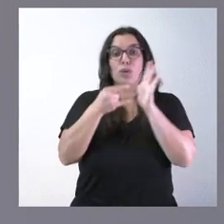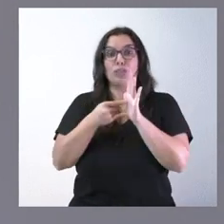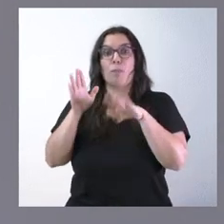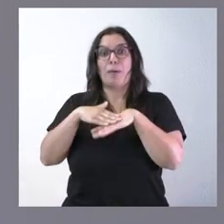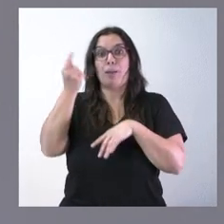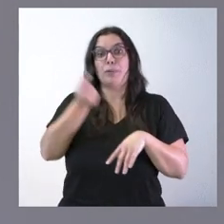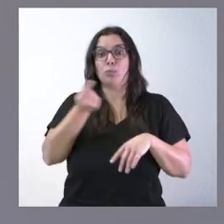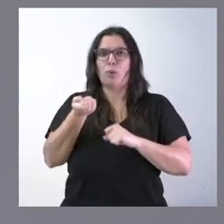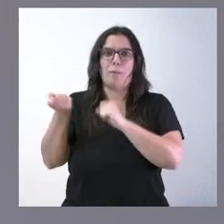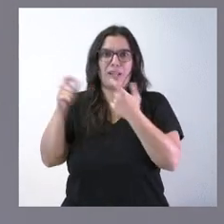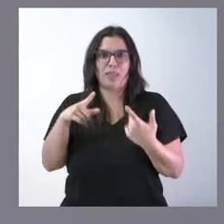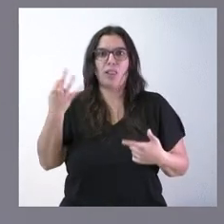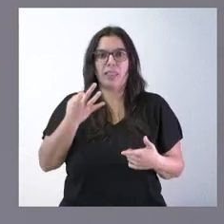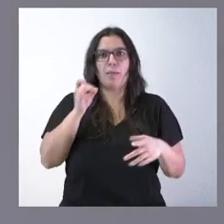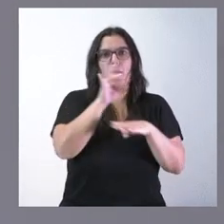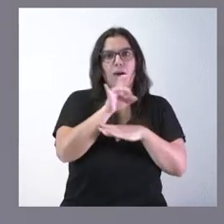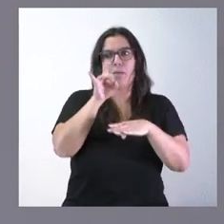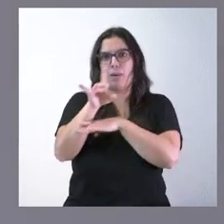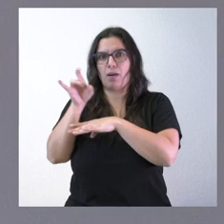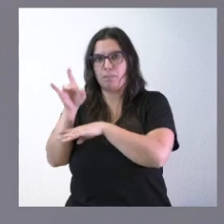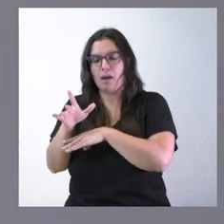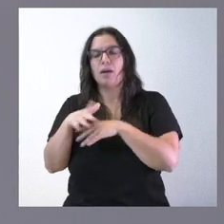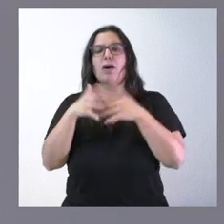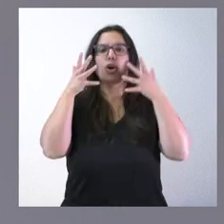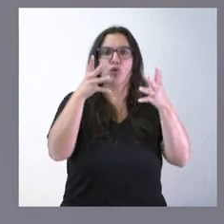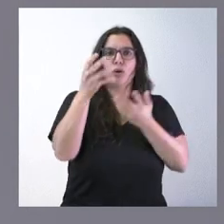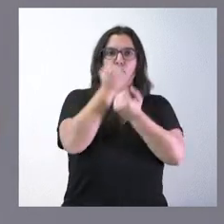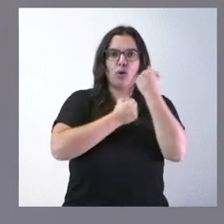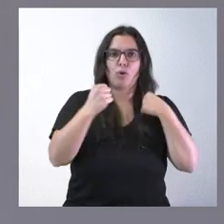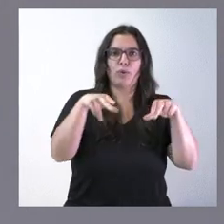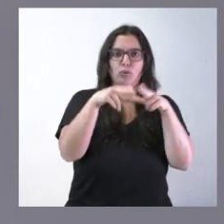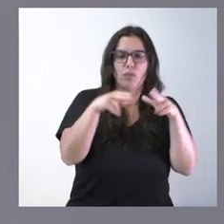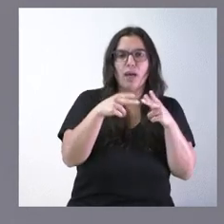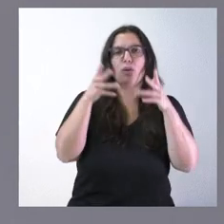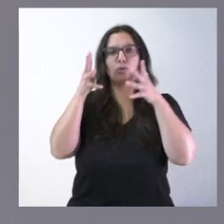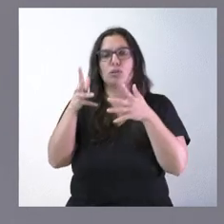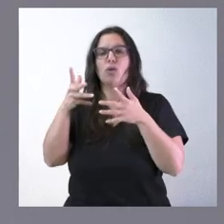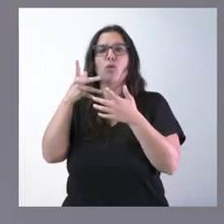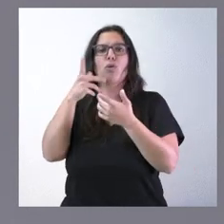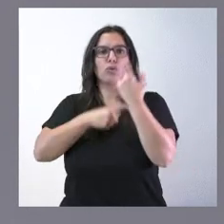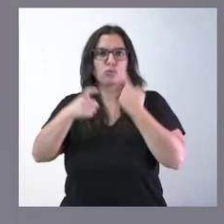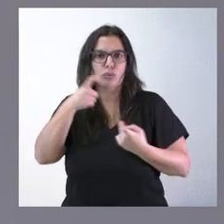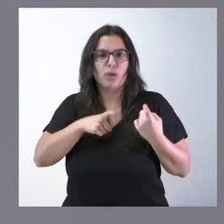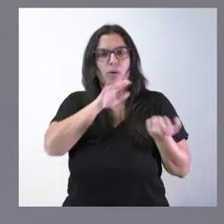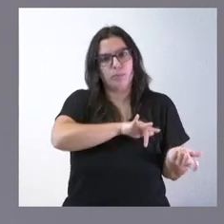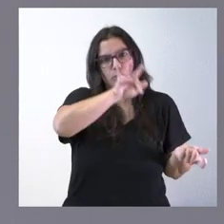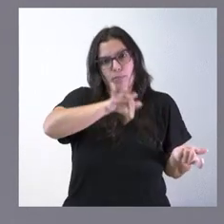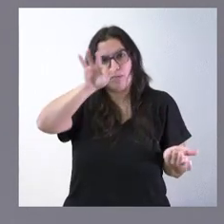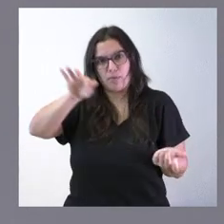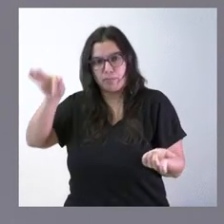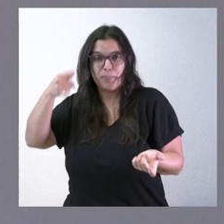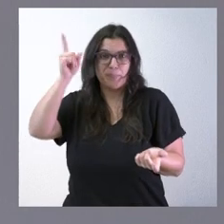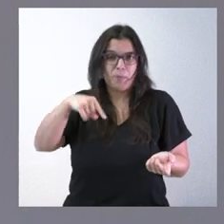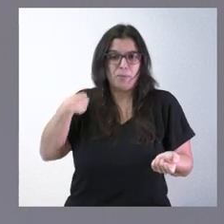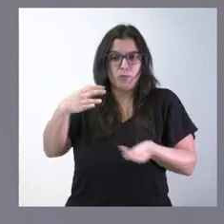que hay que enviarlo para su informe por parte del consejo económico y social por parte del consejo consultivo y por parte también